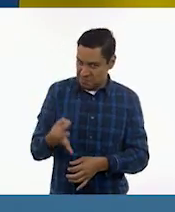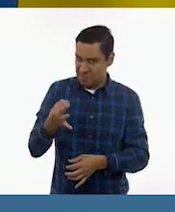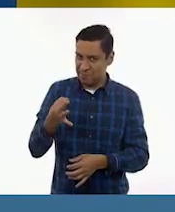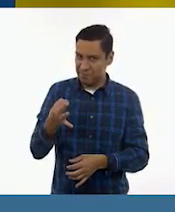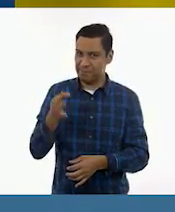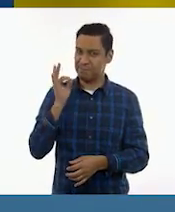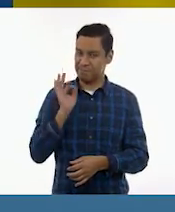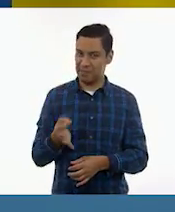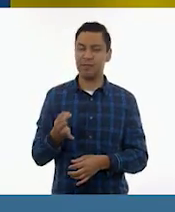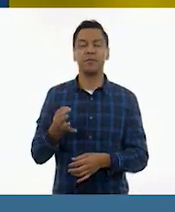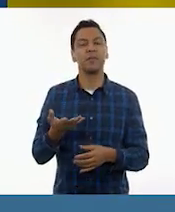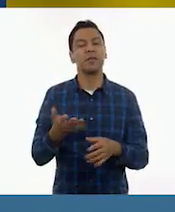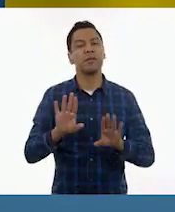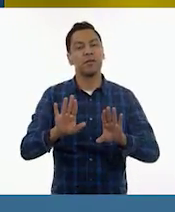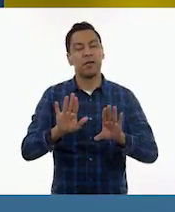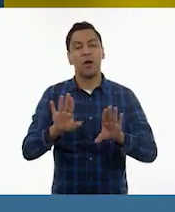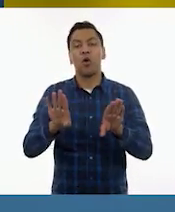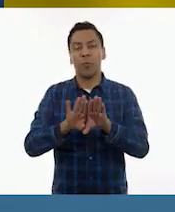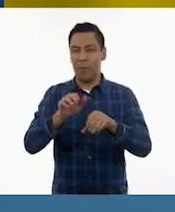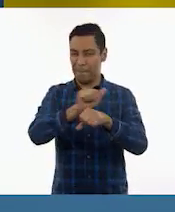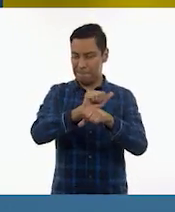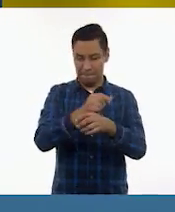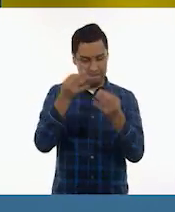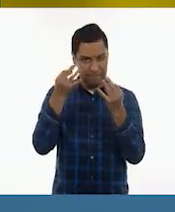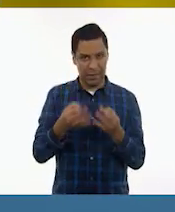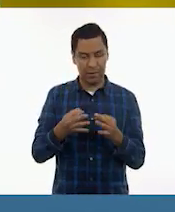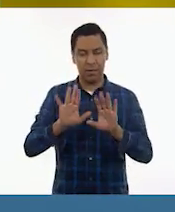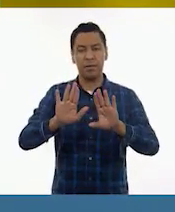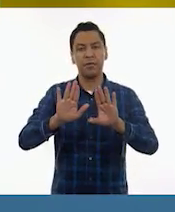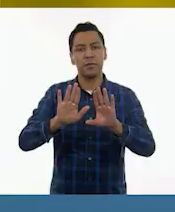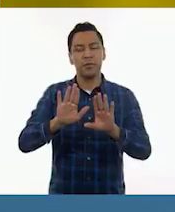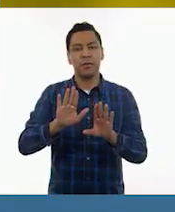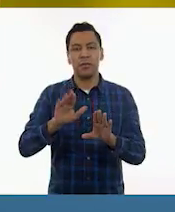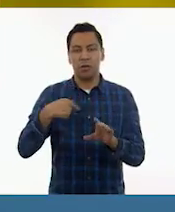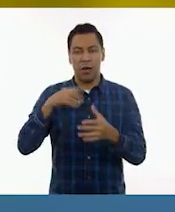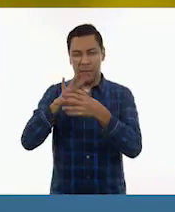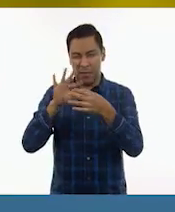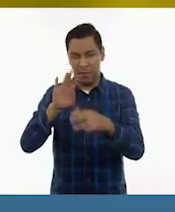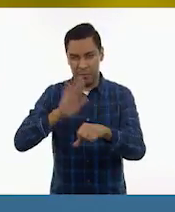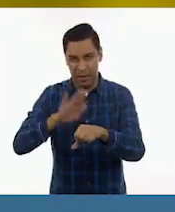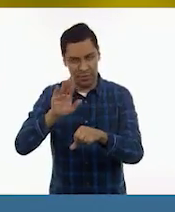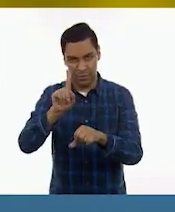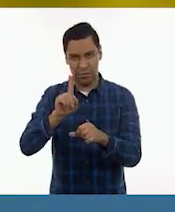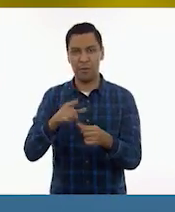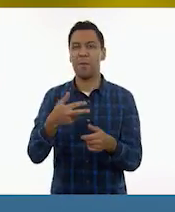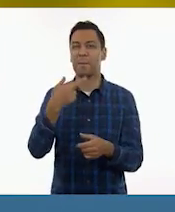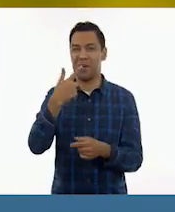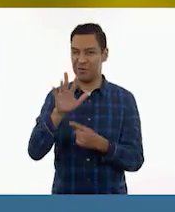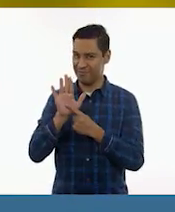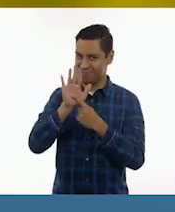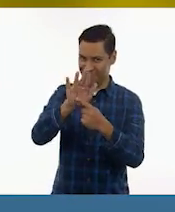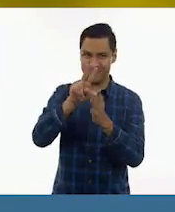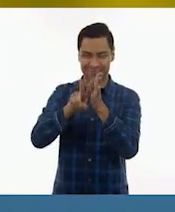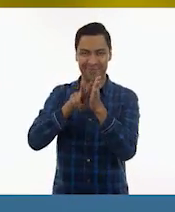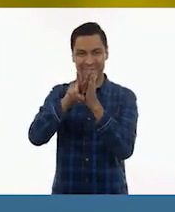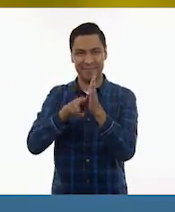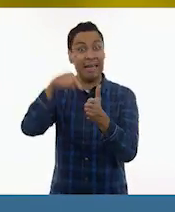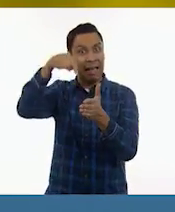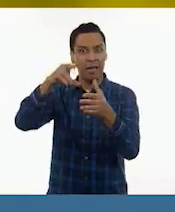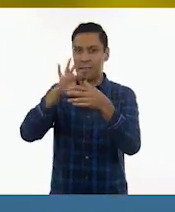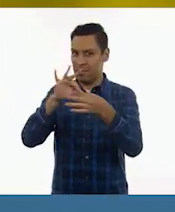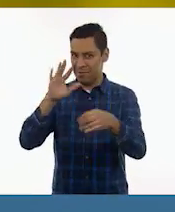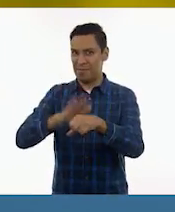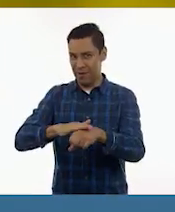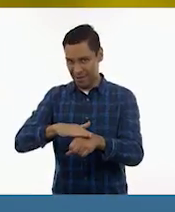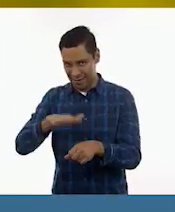función, es una actitud de función. Pero para no decir más, pues te invito a ver este video que nos habla sobre qué